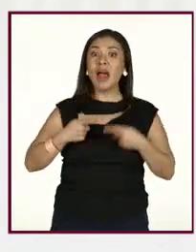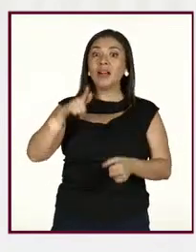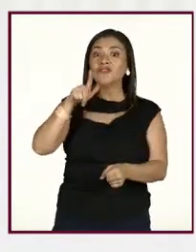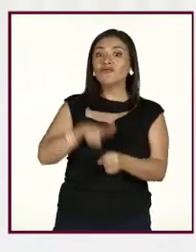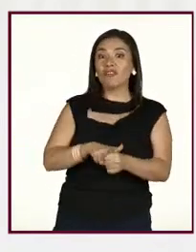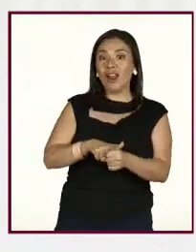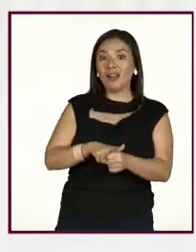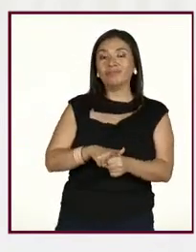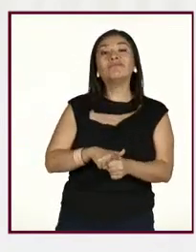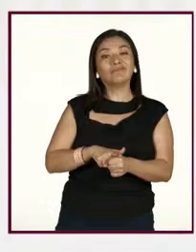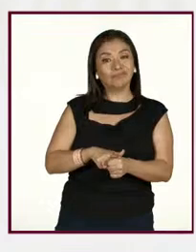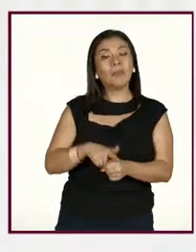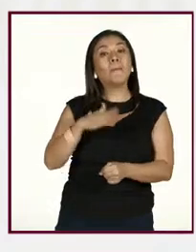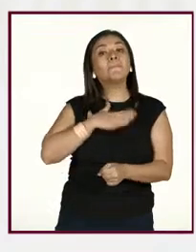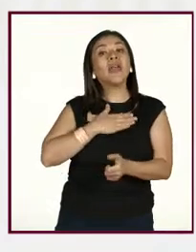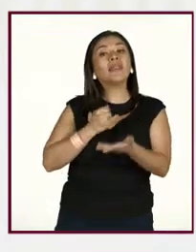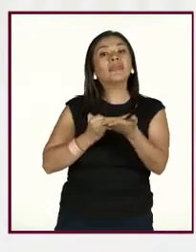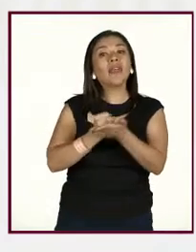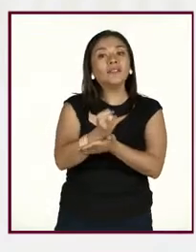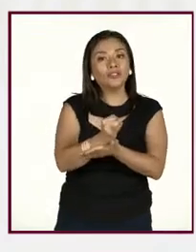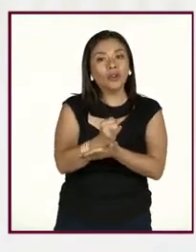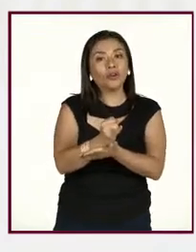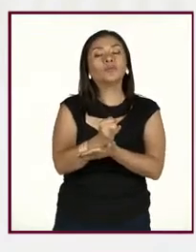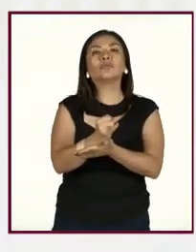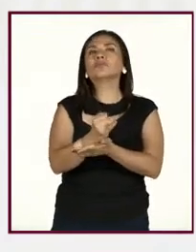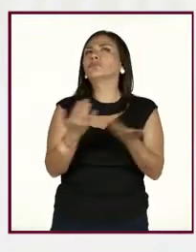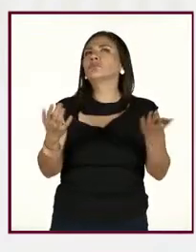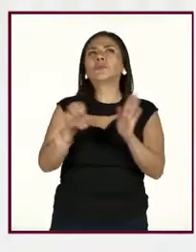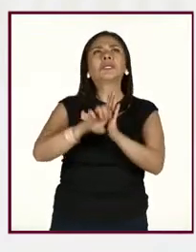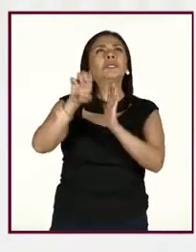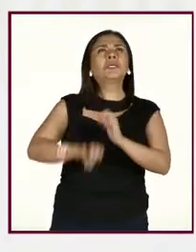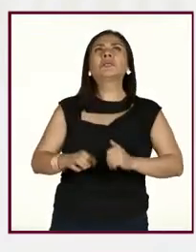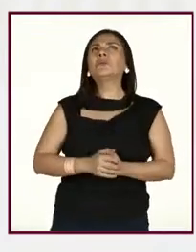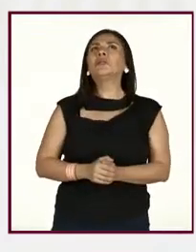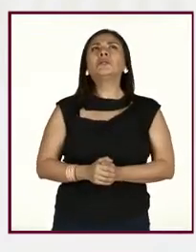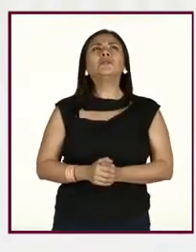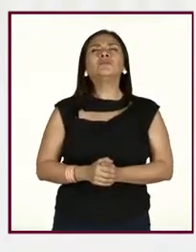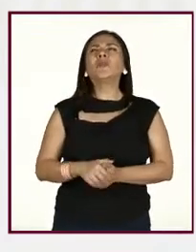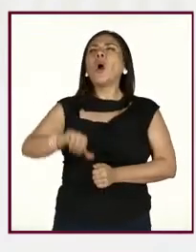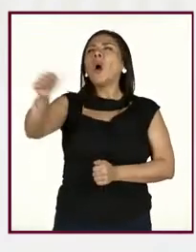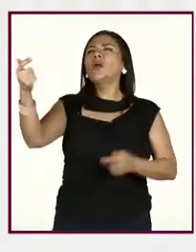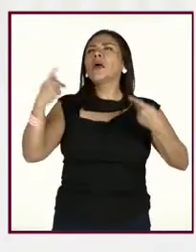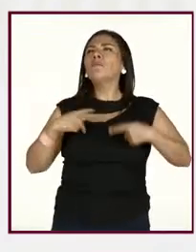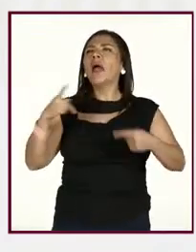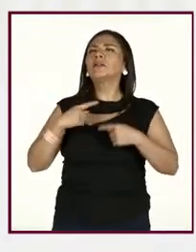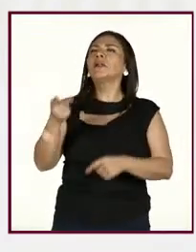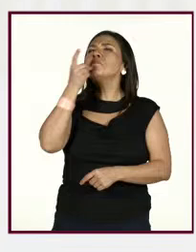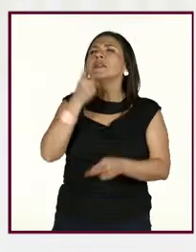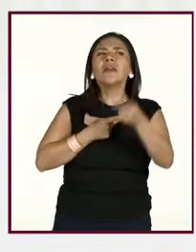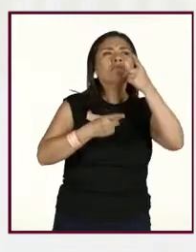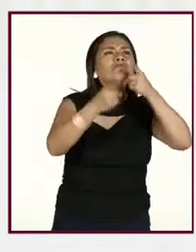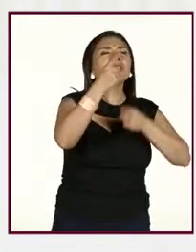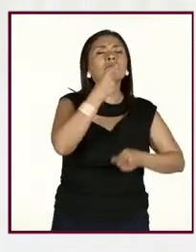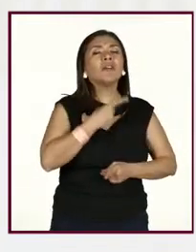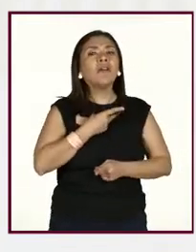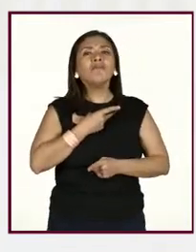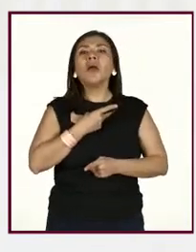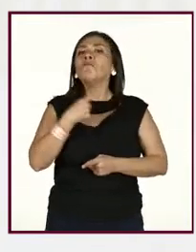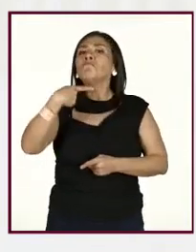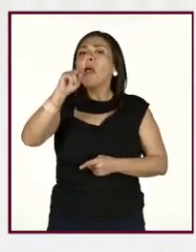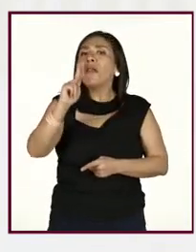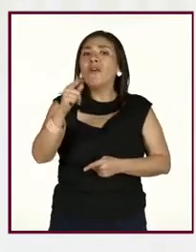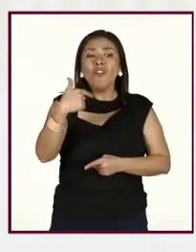Es una decisión personal. Por más que nos digan y nos digan y nos digan, si nosotros no